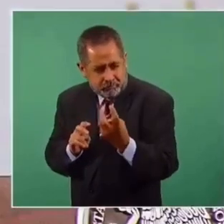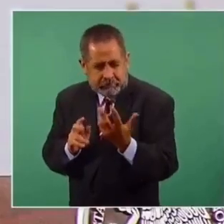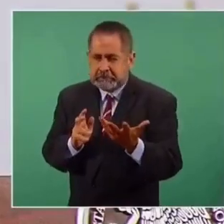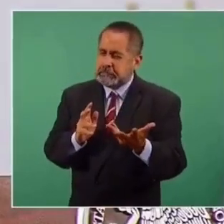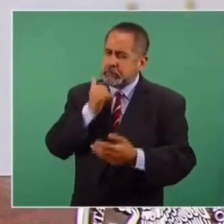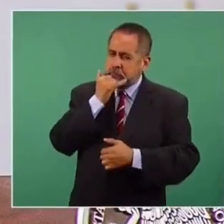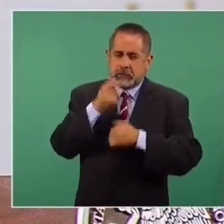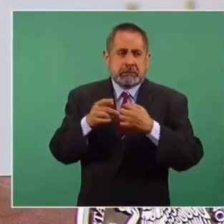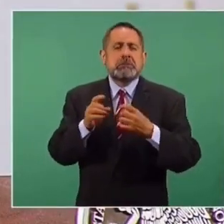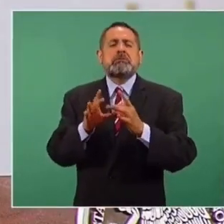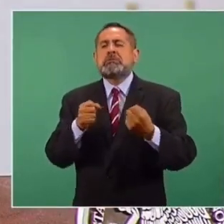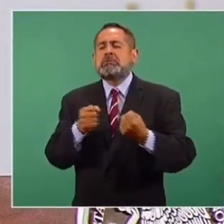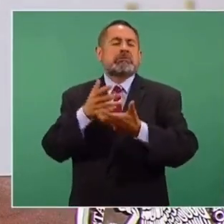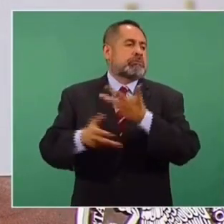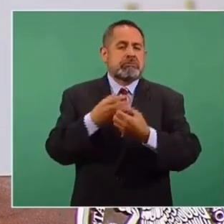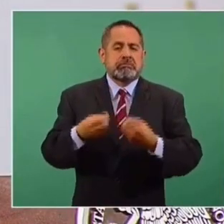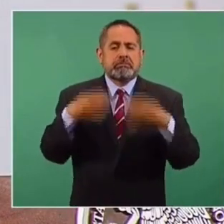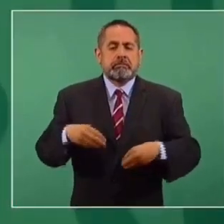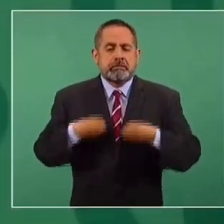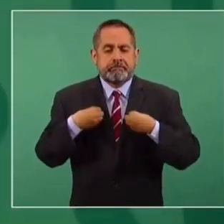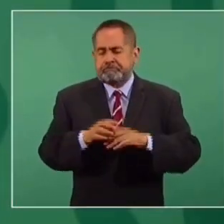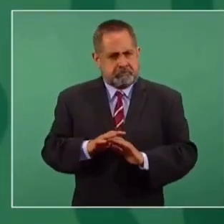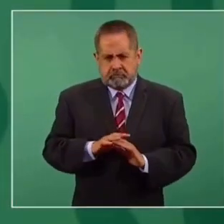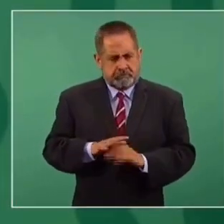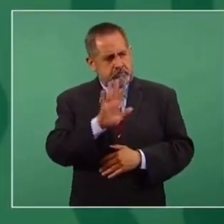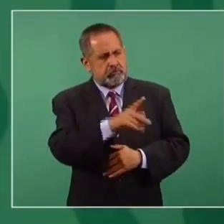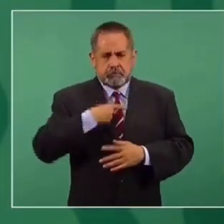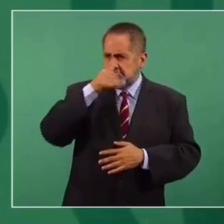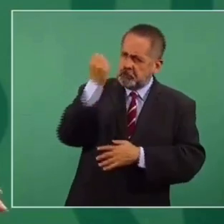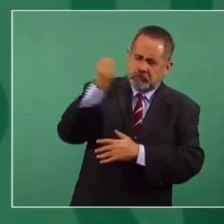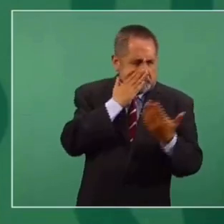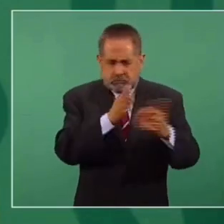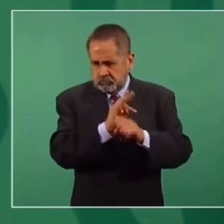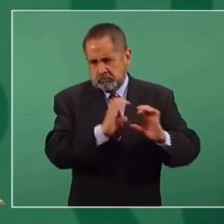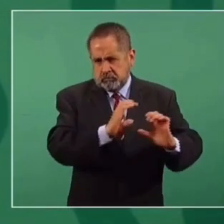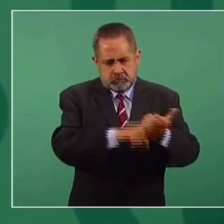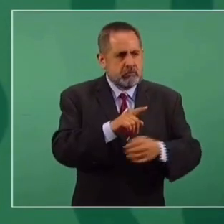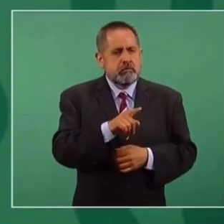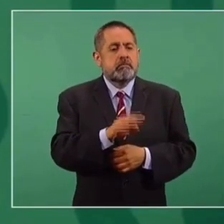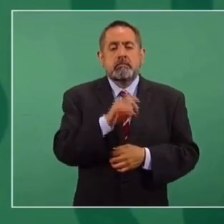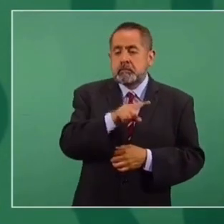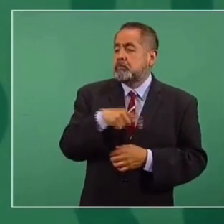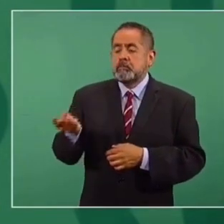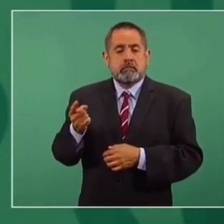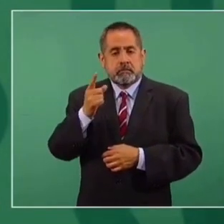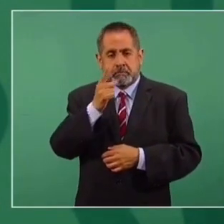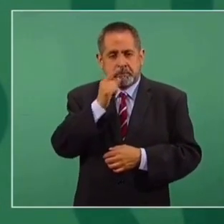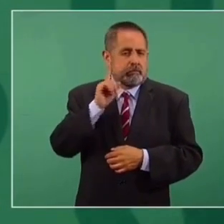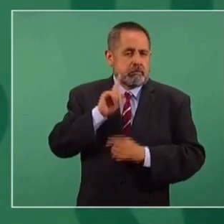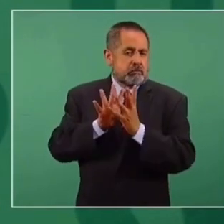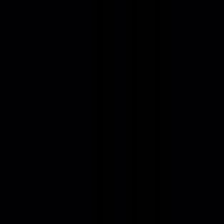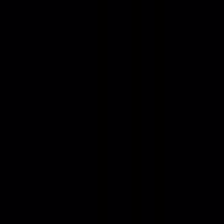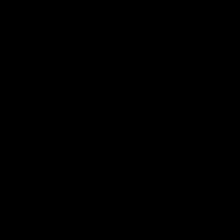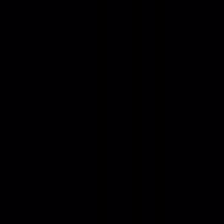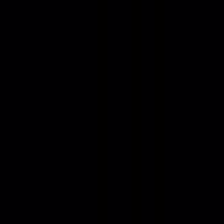la vida de quienes se están manifestando, quienes se están protestando y también de servidores y servidoras